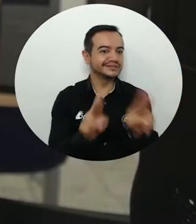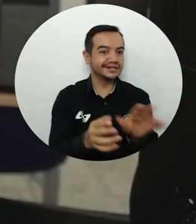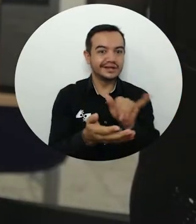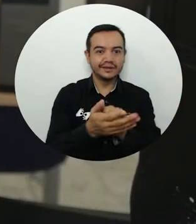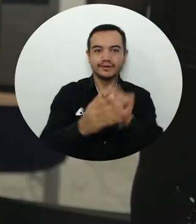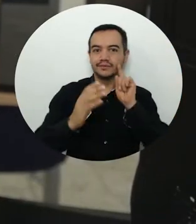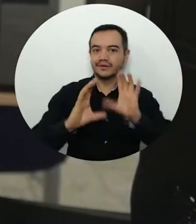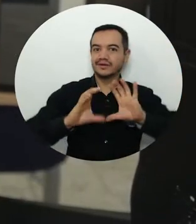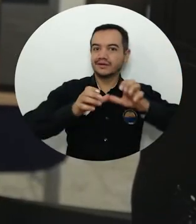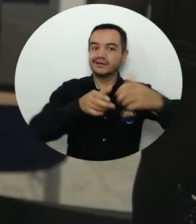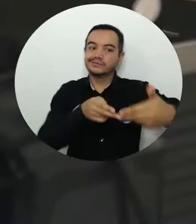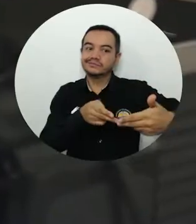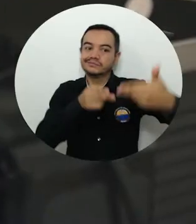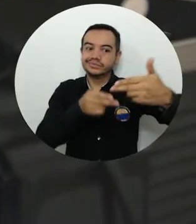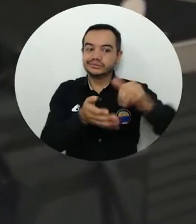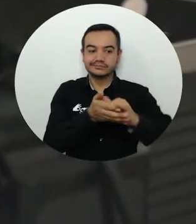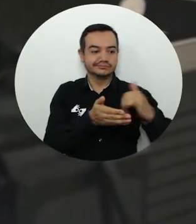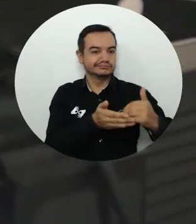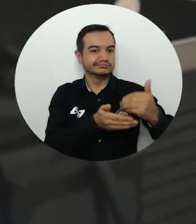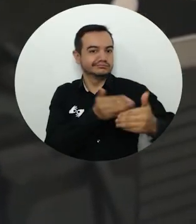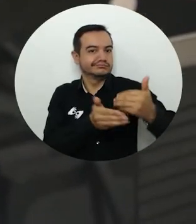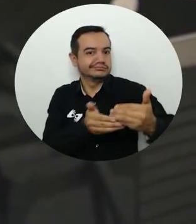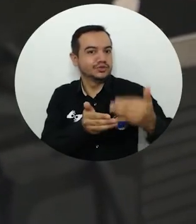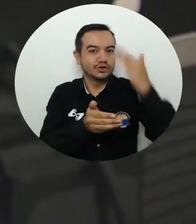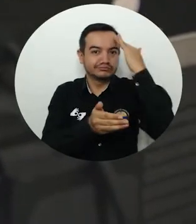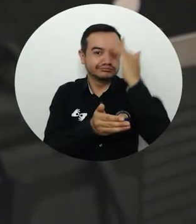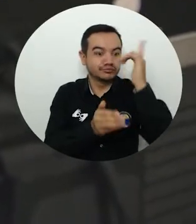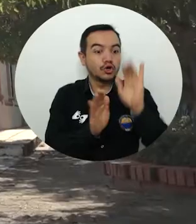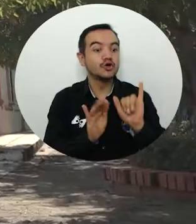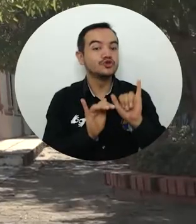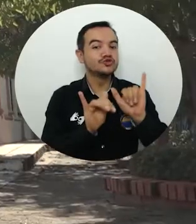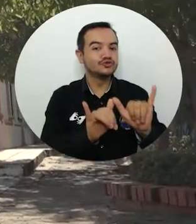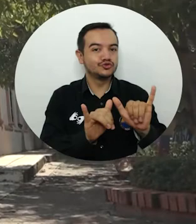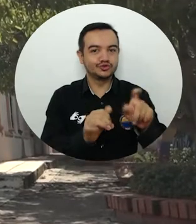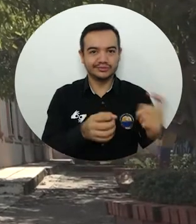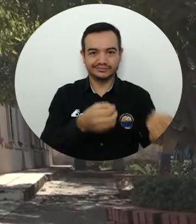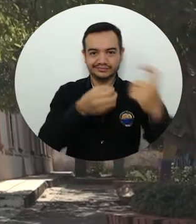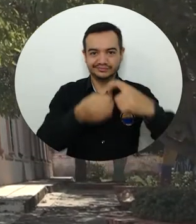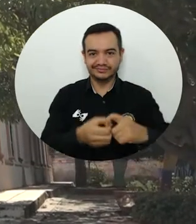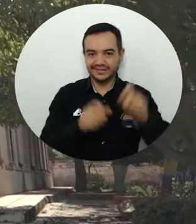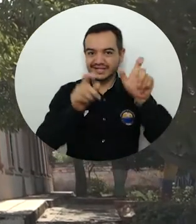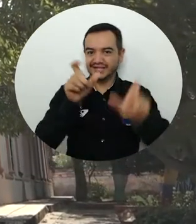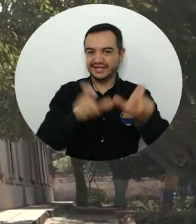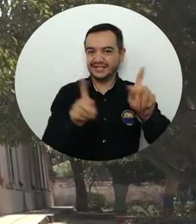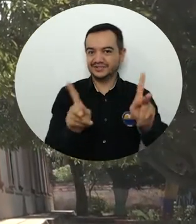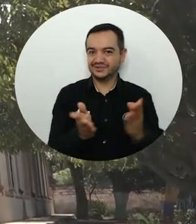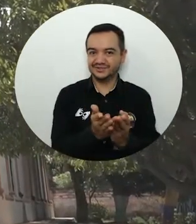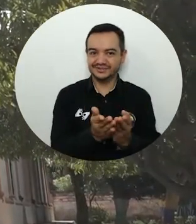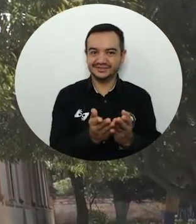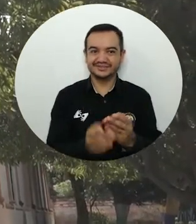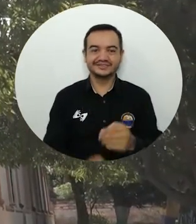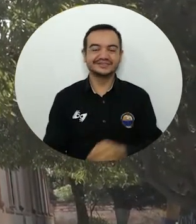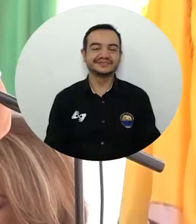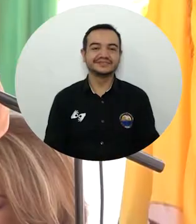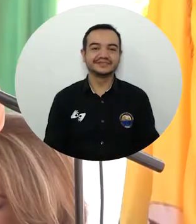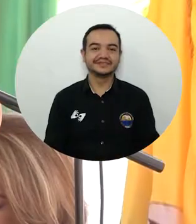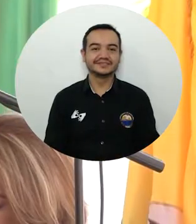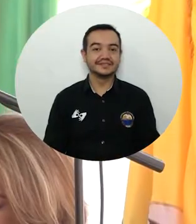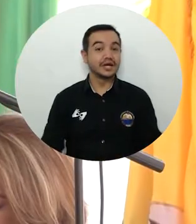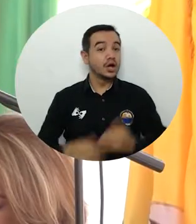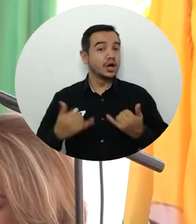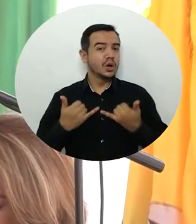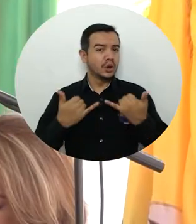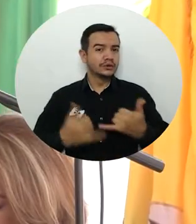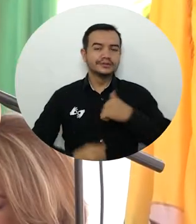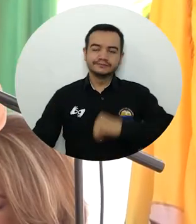durante las clases virtuales y demás procesos formativos de los estudiantes del Alma Mater en este territorio. Hoy yo